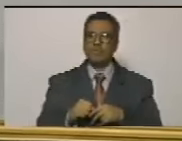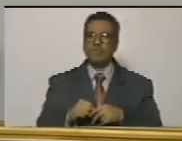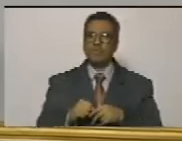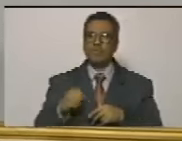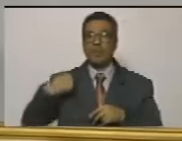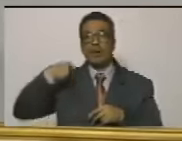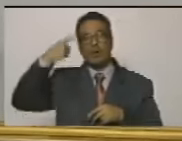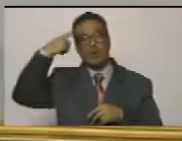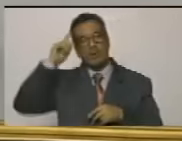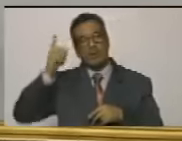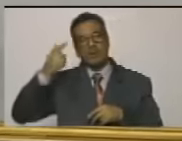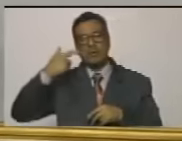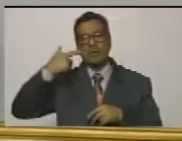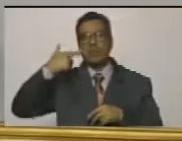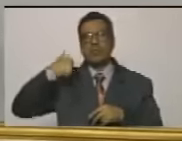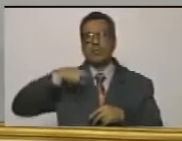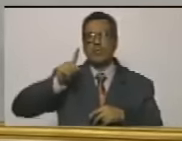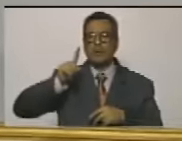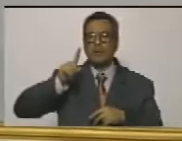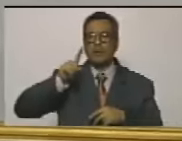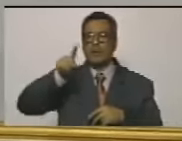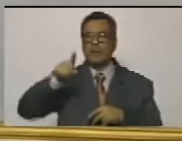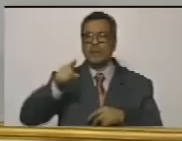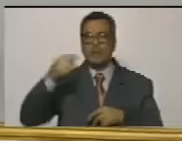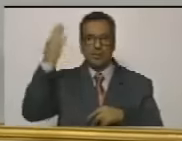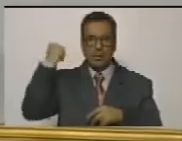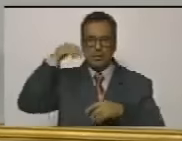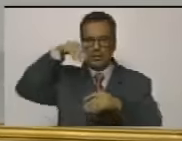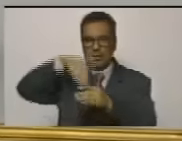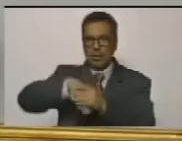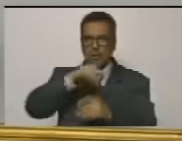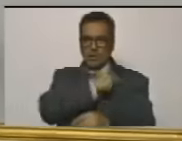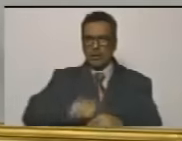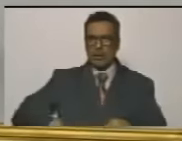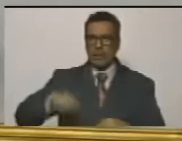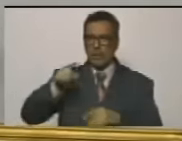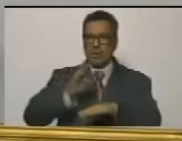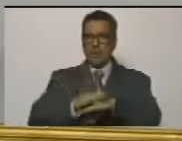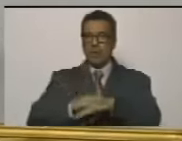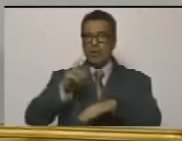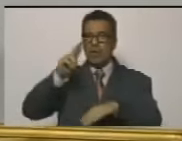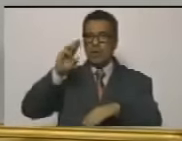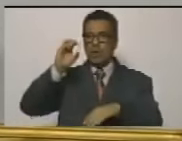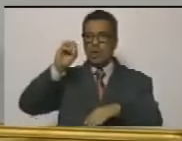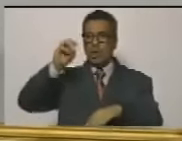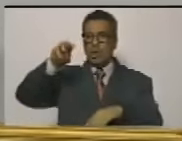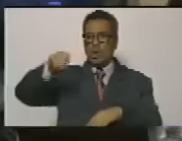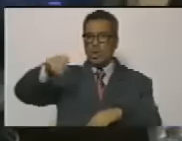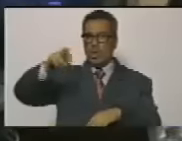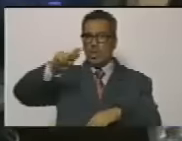algunos quizás tengan a candidatos ex candidatos presidenciales como tú Romero que ahorita están